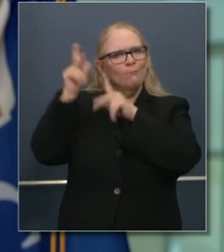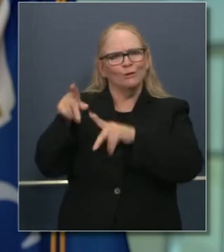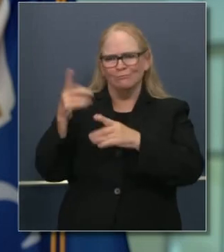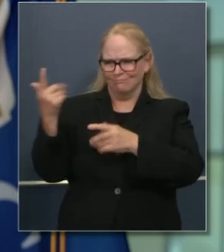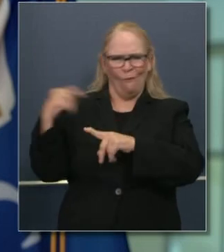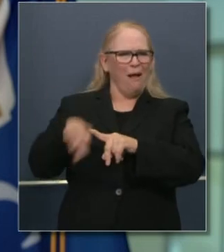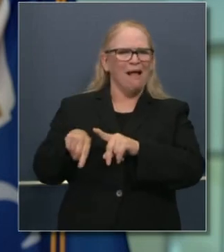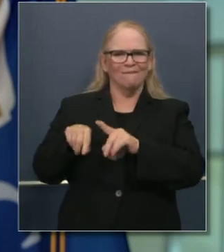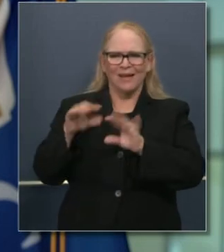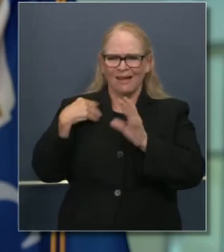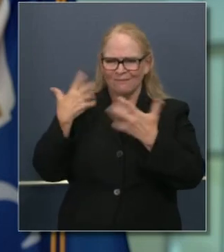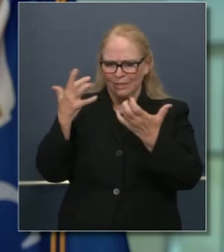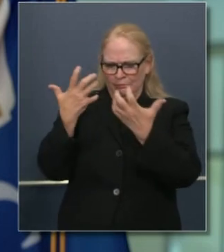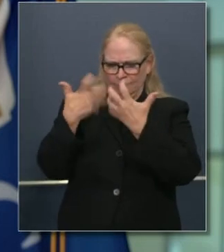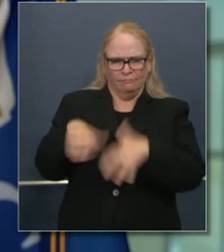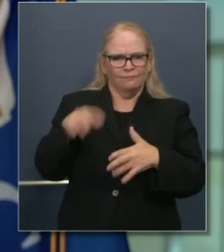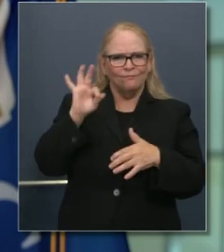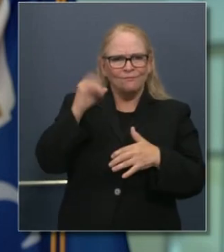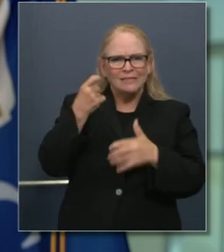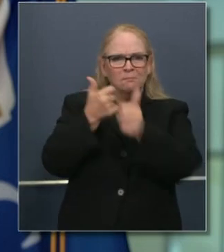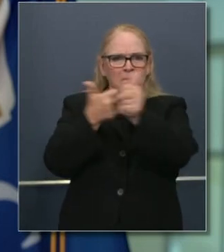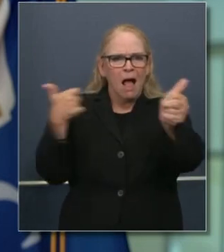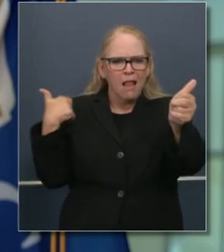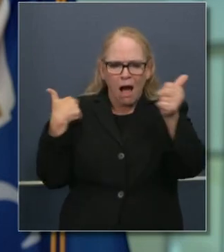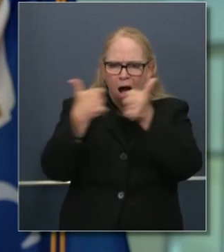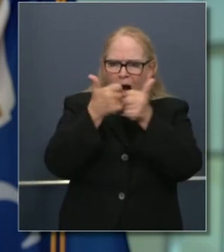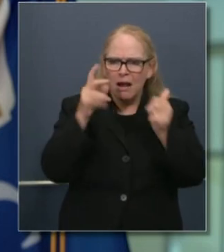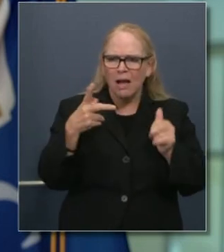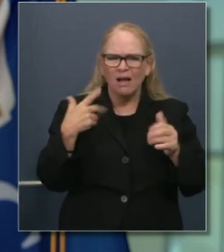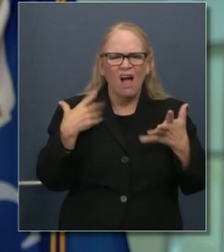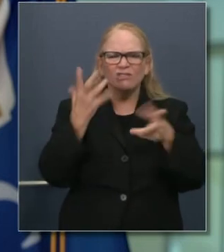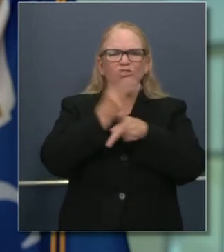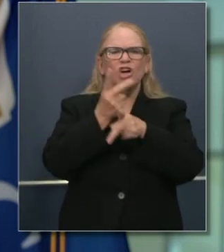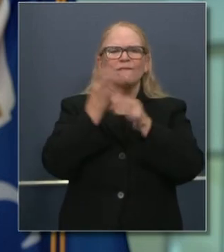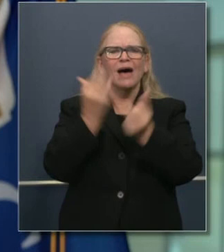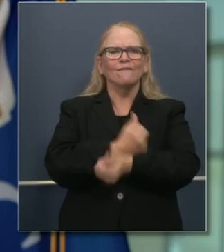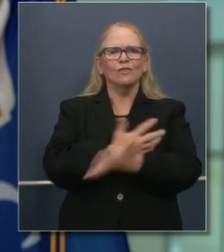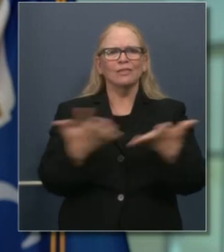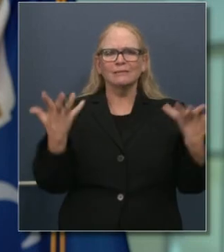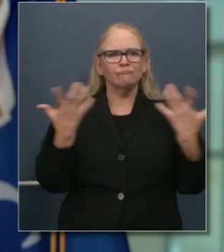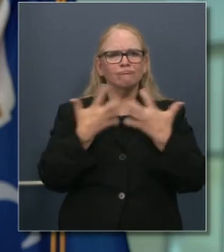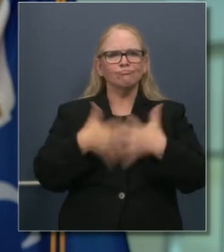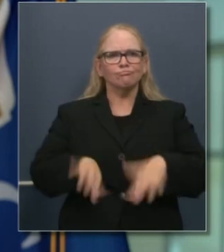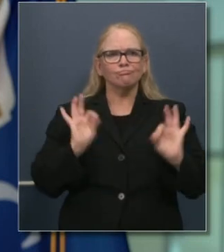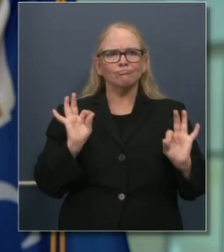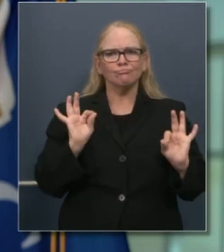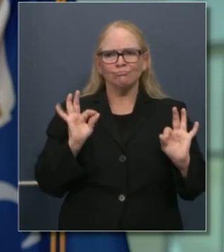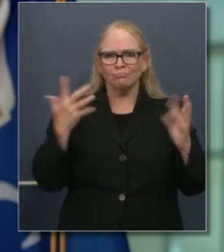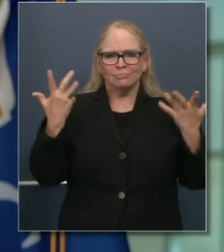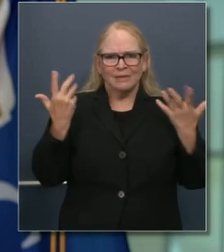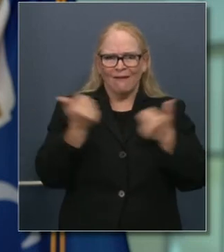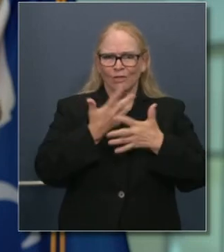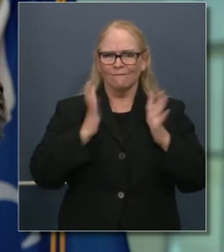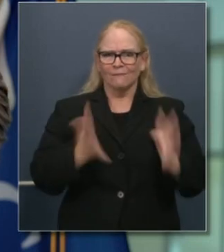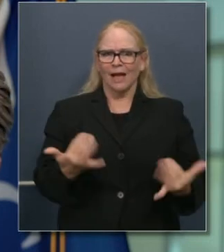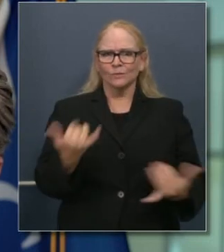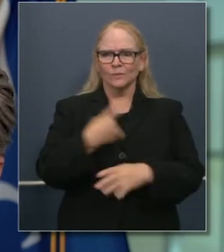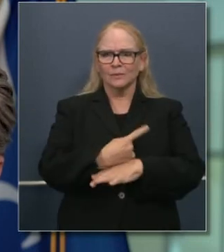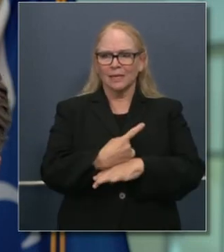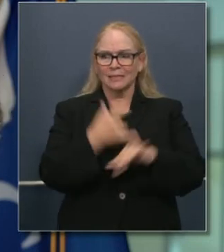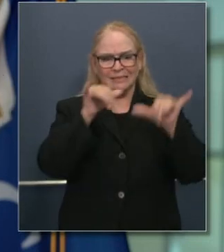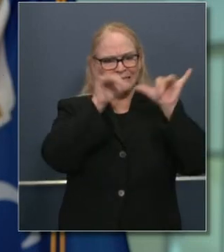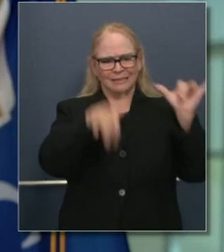el problema con los casos retrasados. Seguimos en una buena dirección para abordar las cuestiones a corto plazo. Pero también, como dije, las cuestiones a